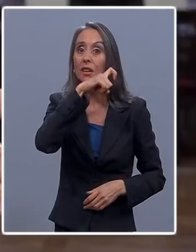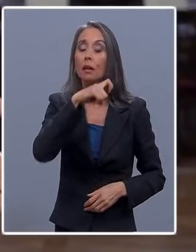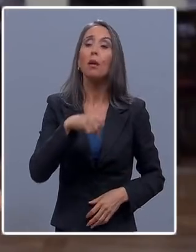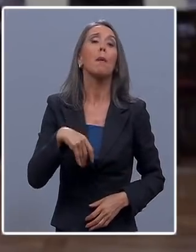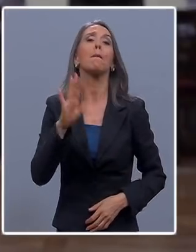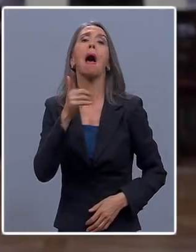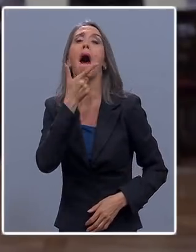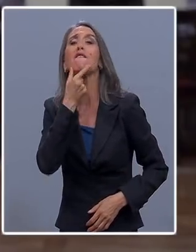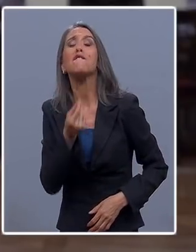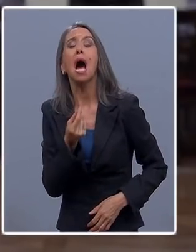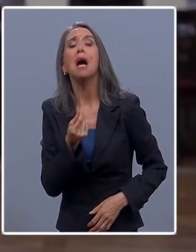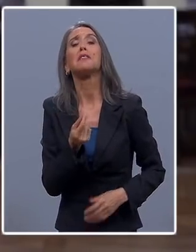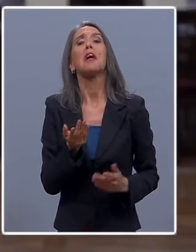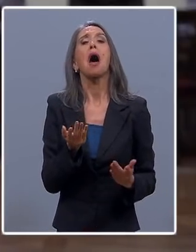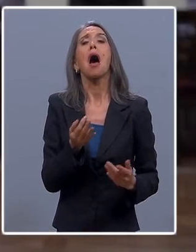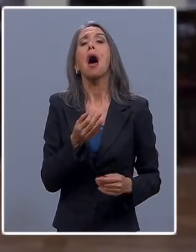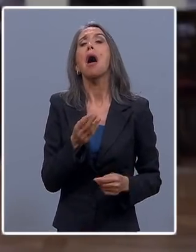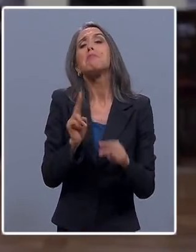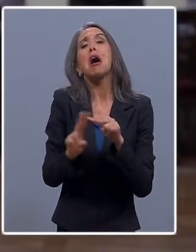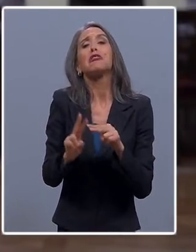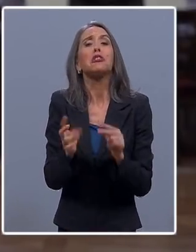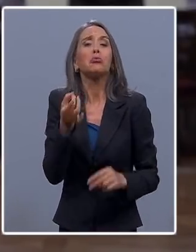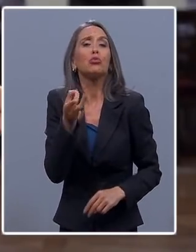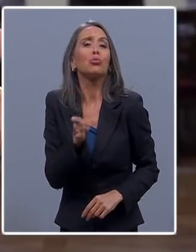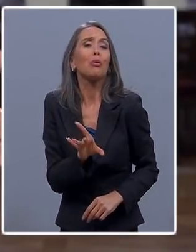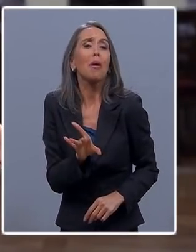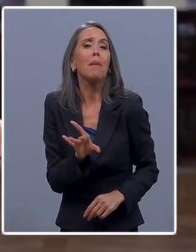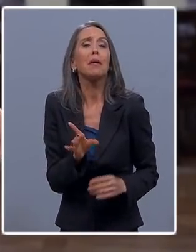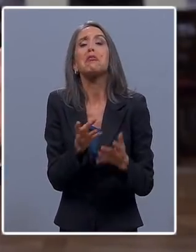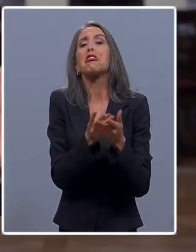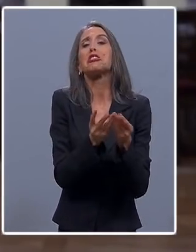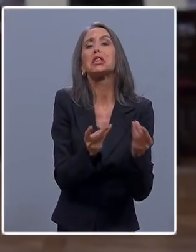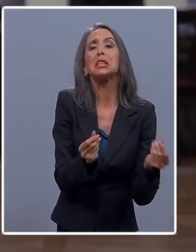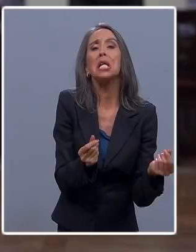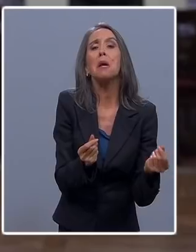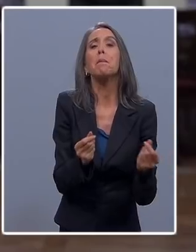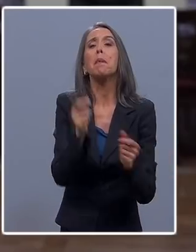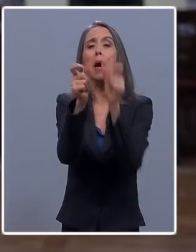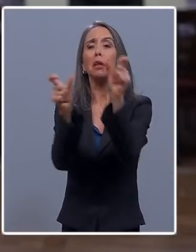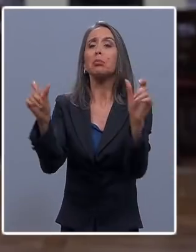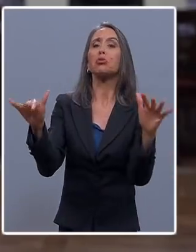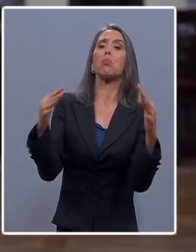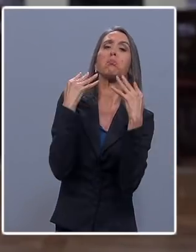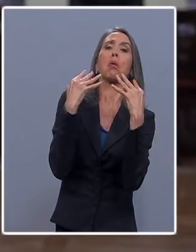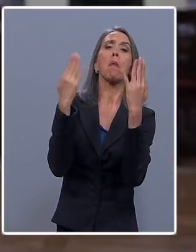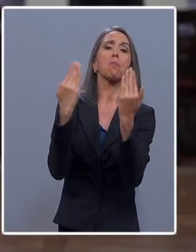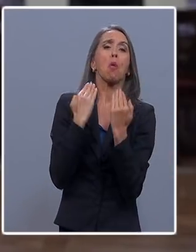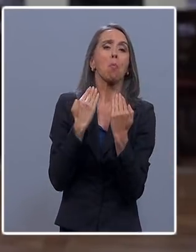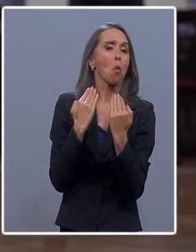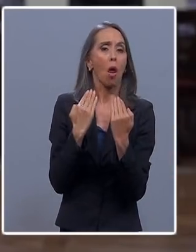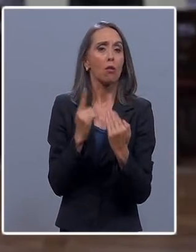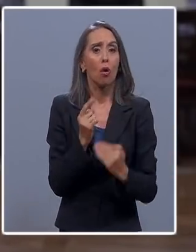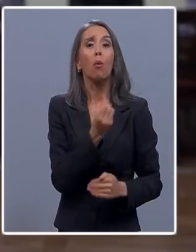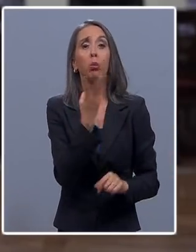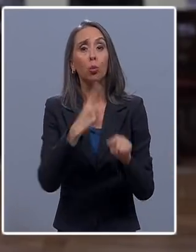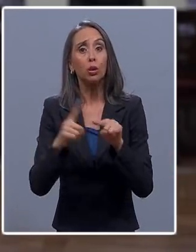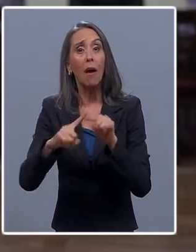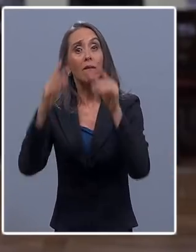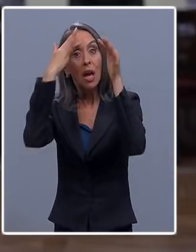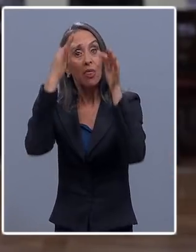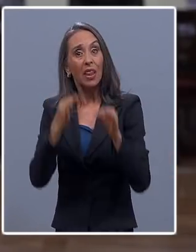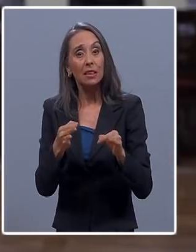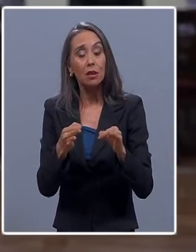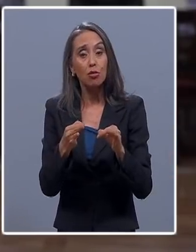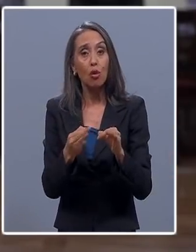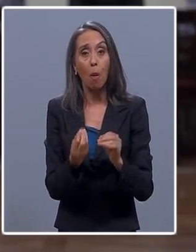más fácil habría sido hacer solo lo que era simple lo que era popular pero muchas veces las decisiones